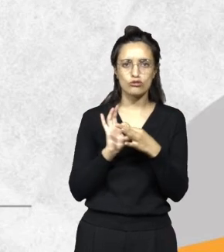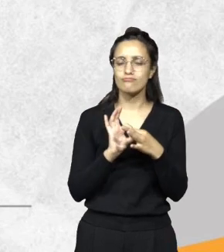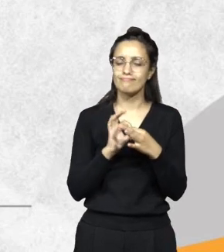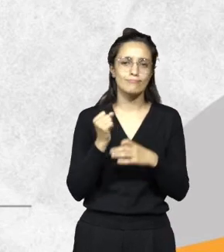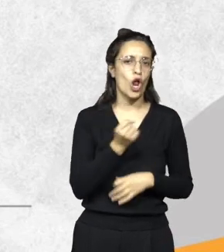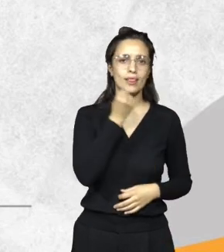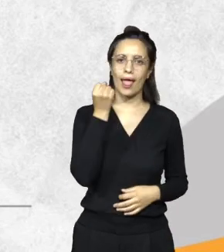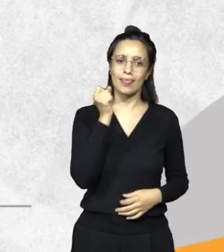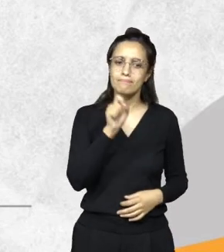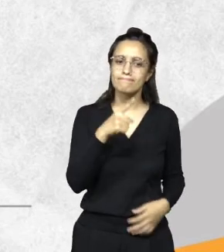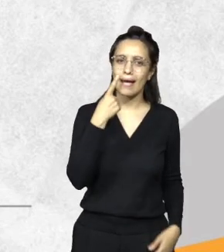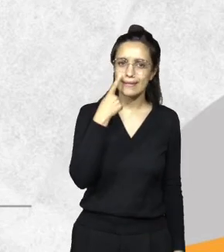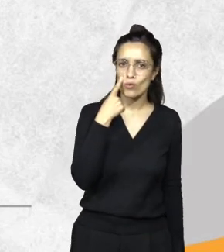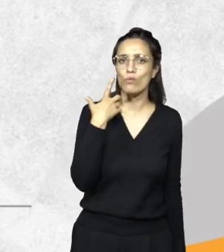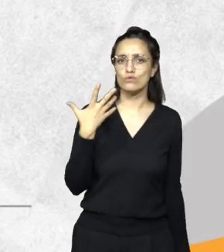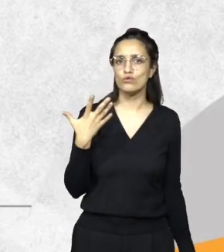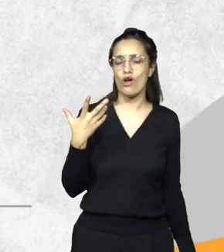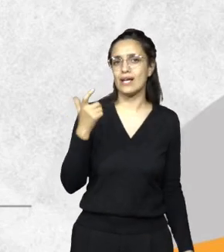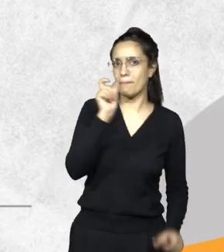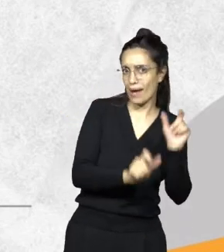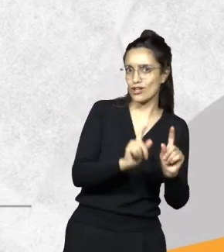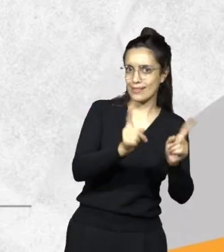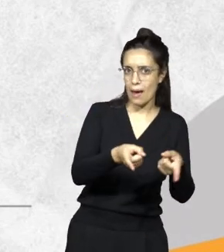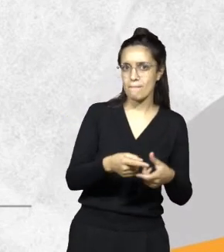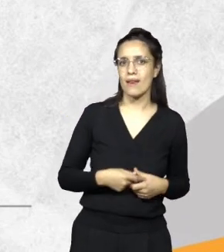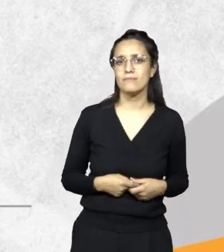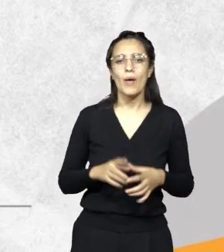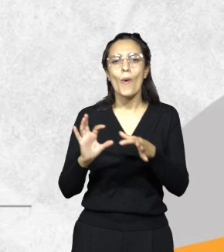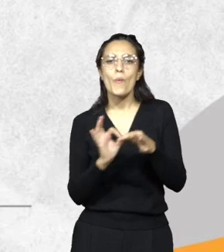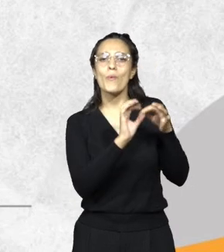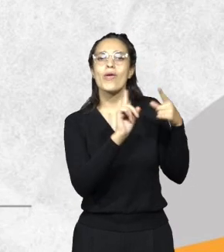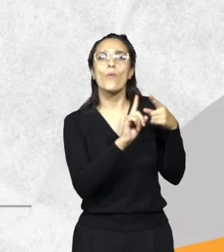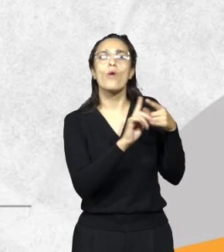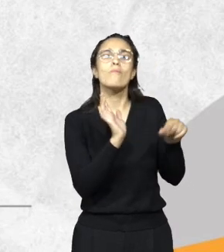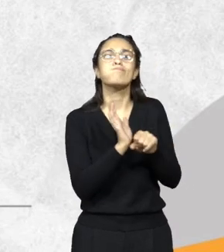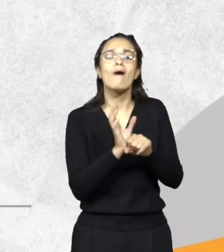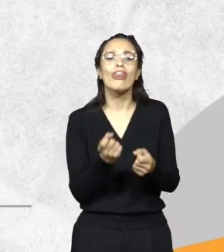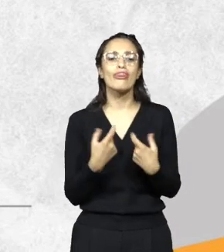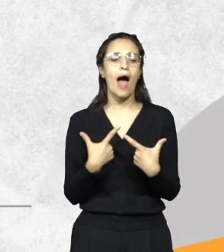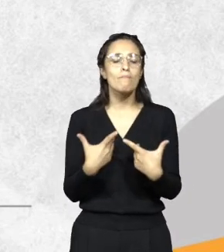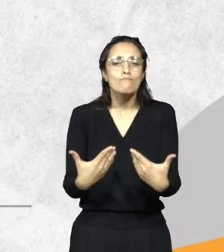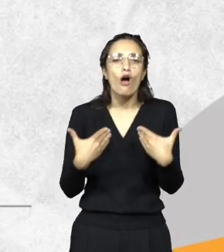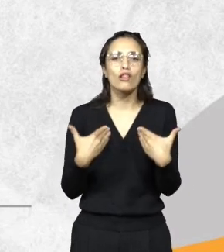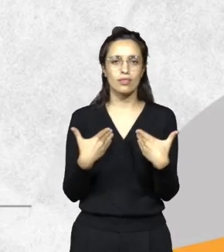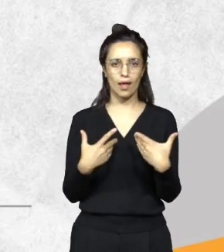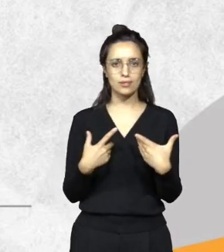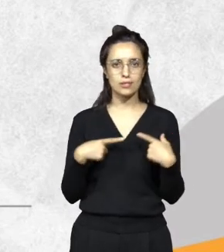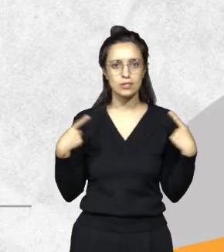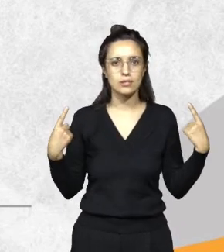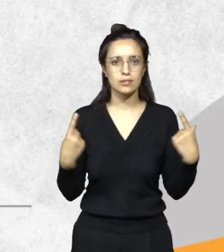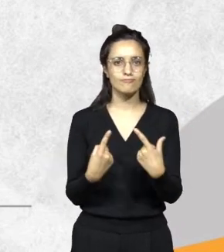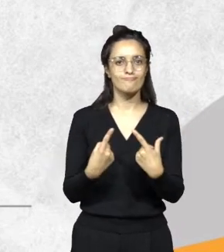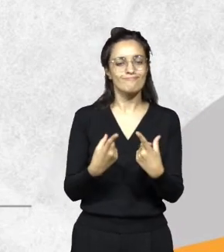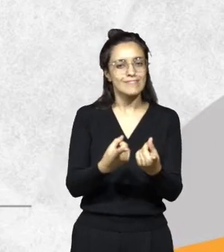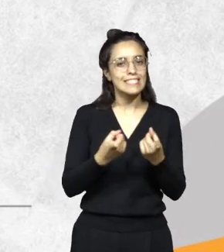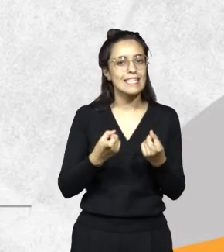Vincularnos nos potencia, nos multiplica. Y la necesidad de vínculo surge siempre que tenemos la necesidad de